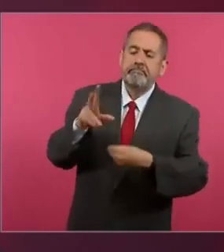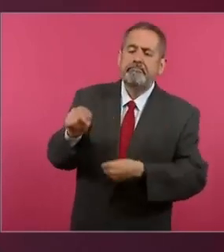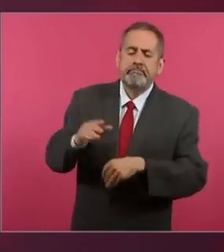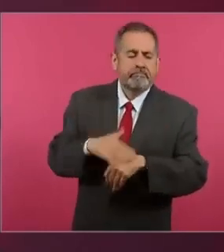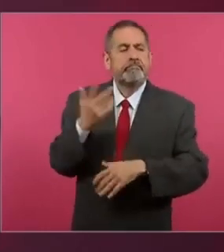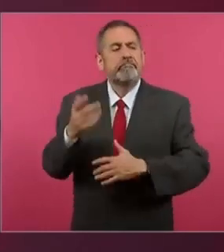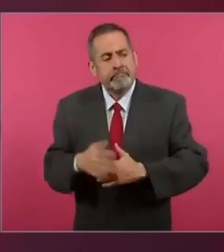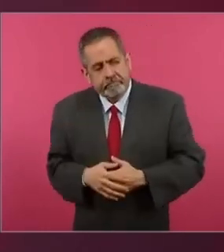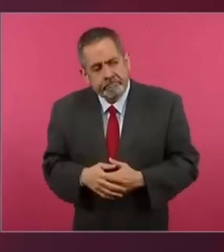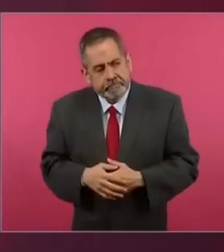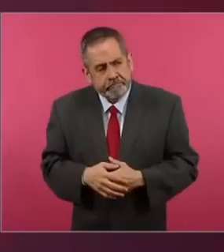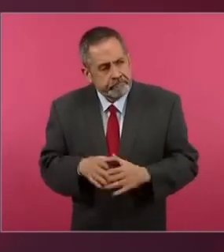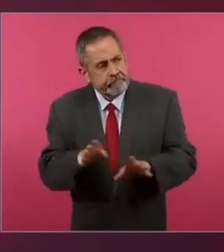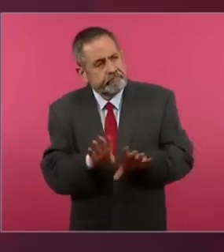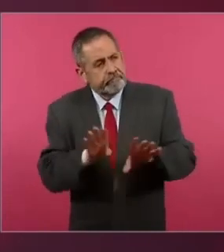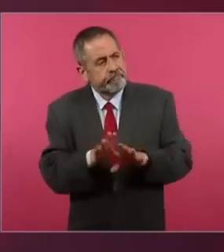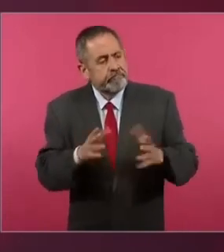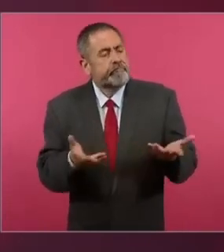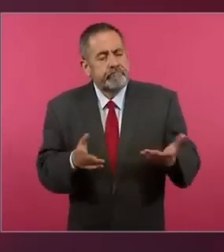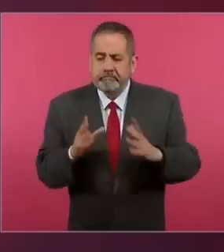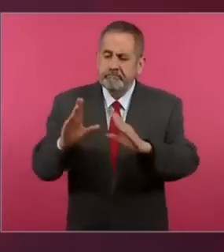cómo le van a hacer